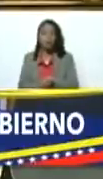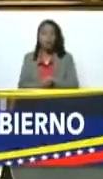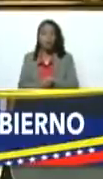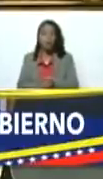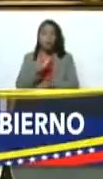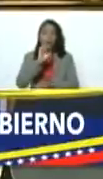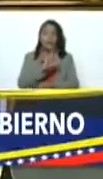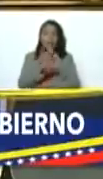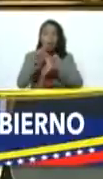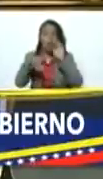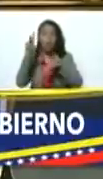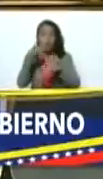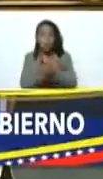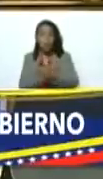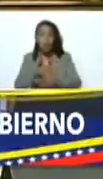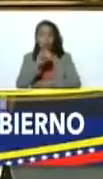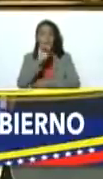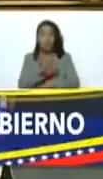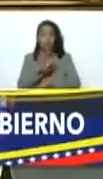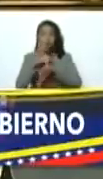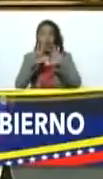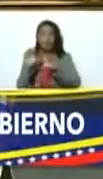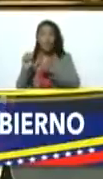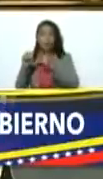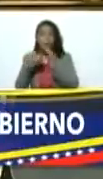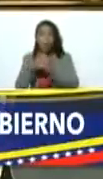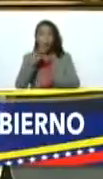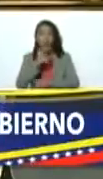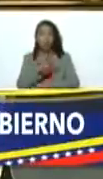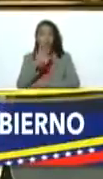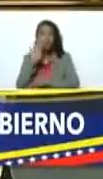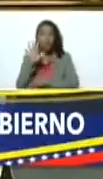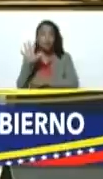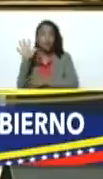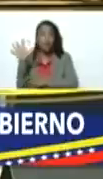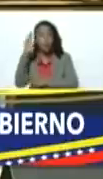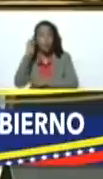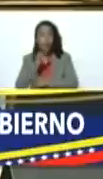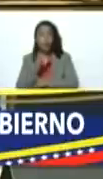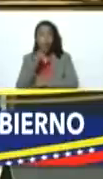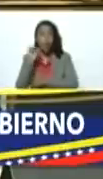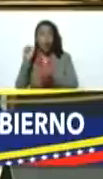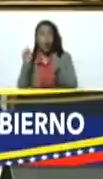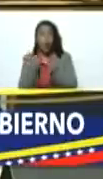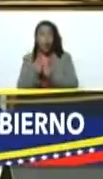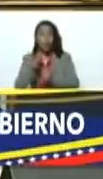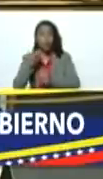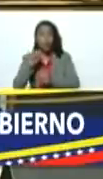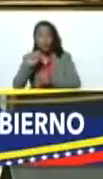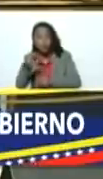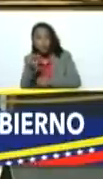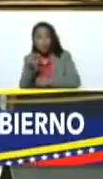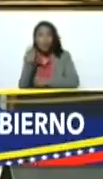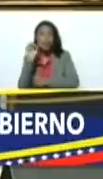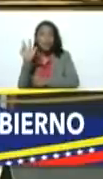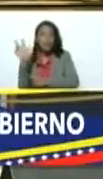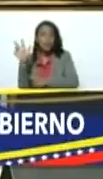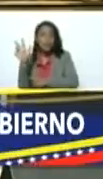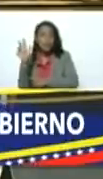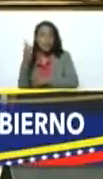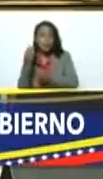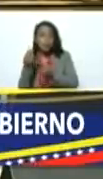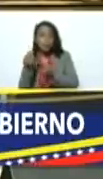312 millones 580 mil 455 bolívares con 33 céntimos ¿verdad?